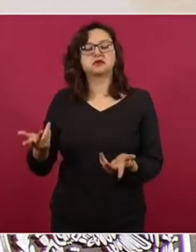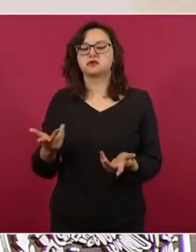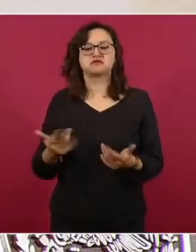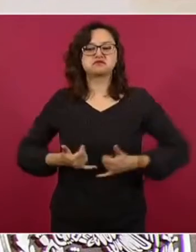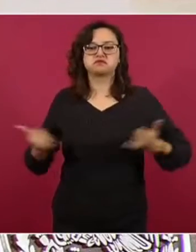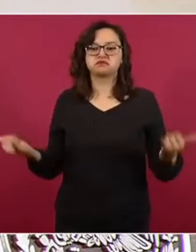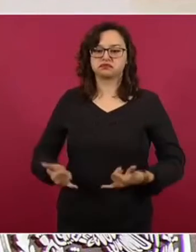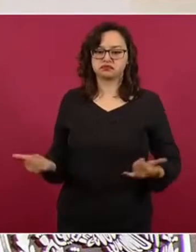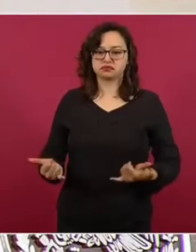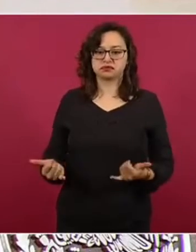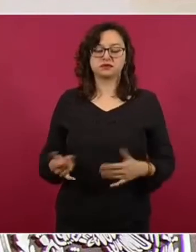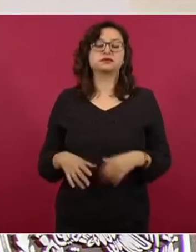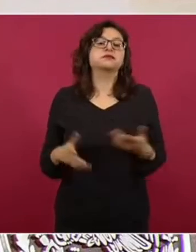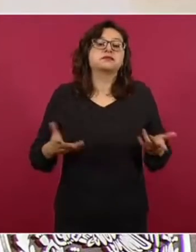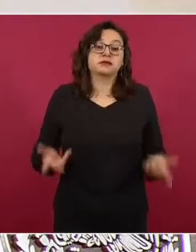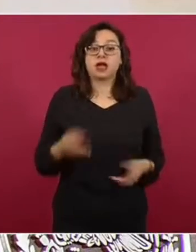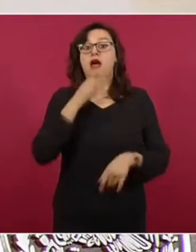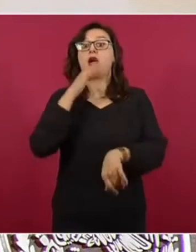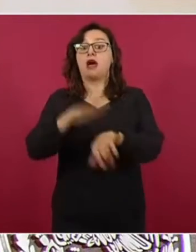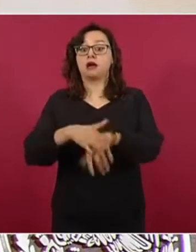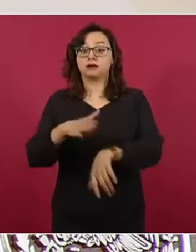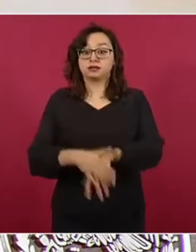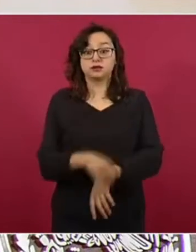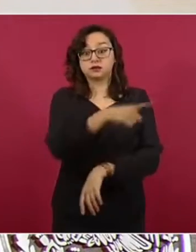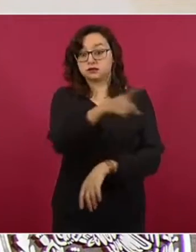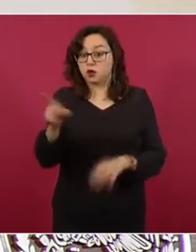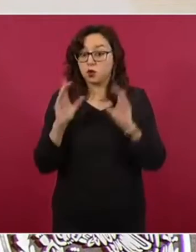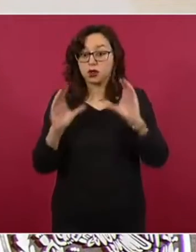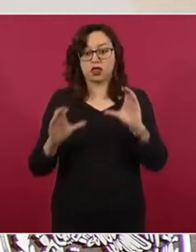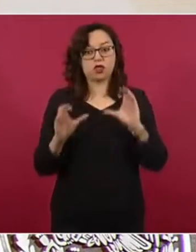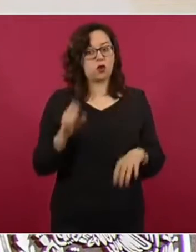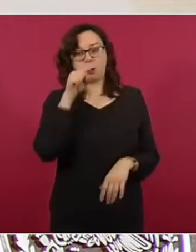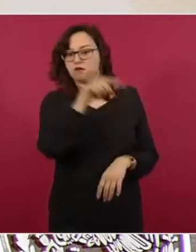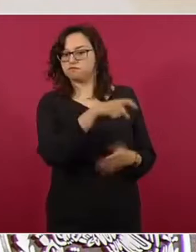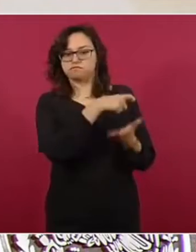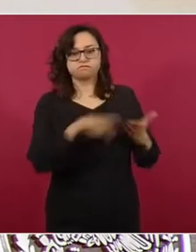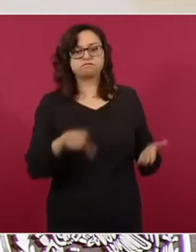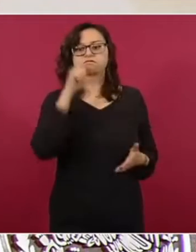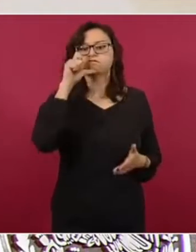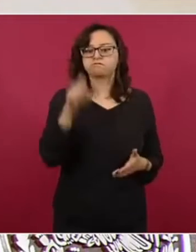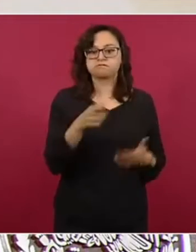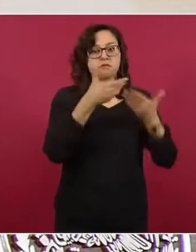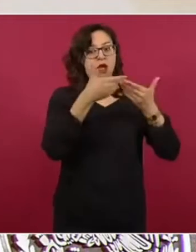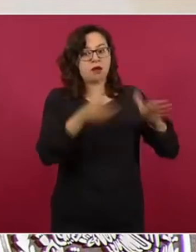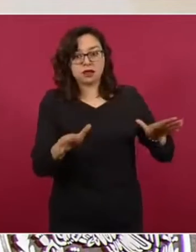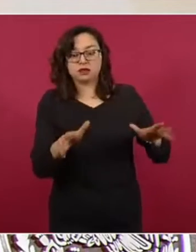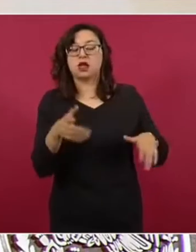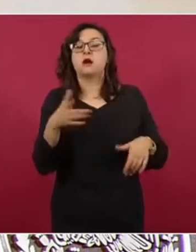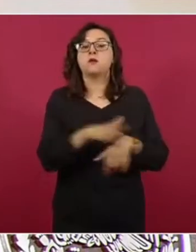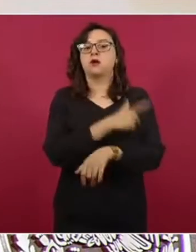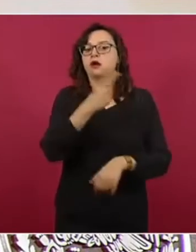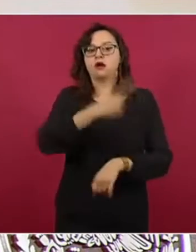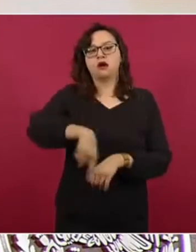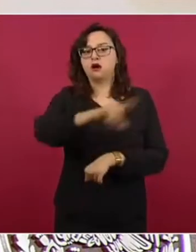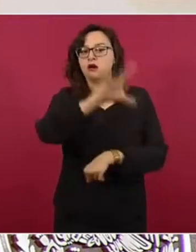Tamaulipas. Para que los consumidores eviten ir a estas gasolineras, están abiertas, pero deberían estar cerradas,